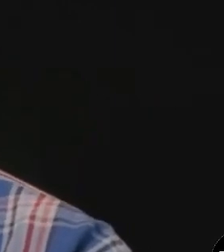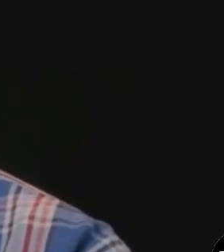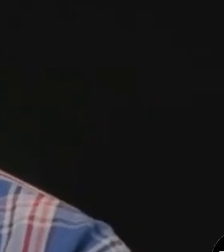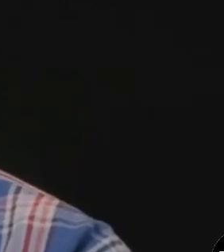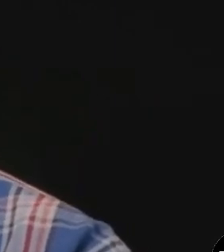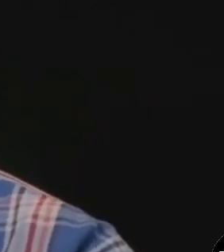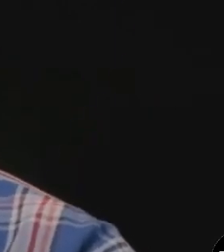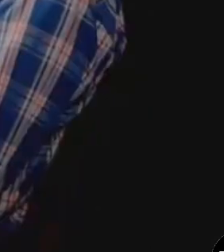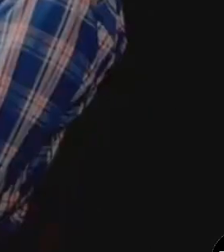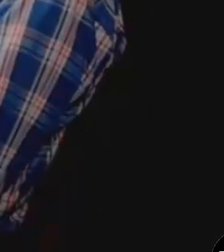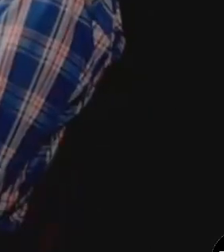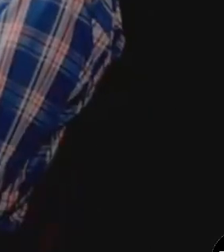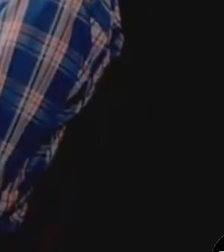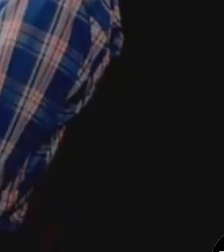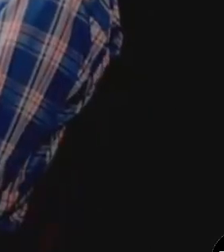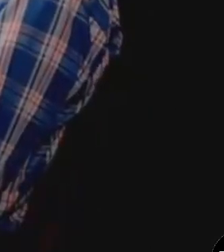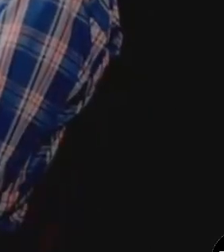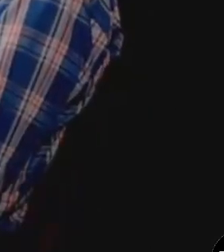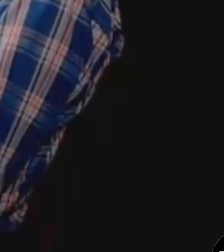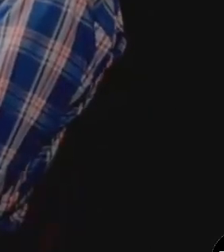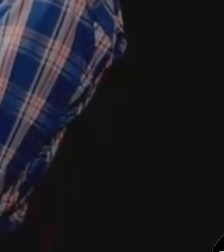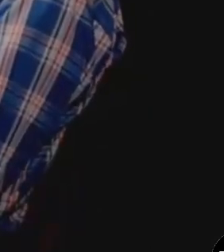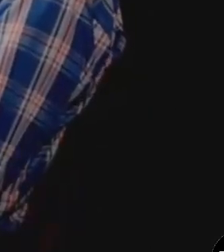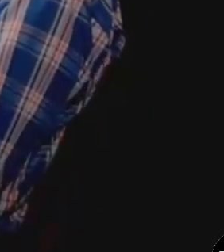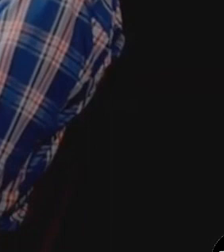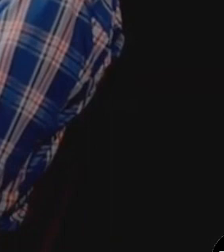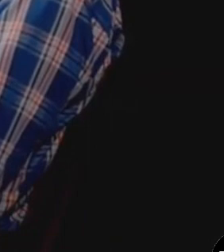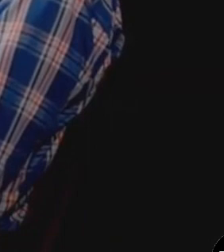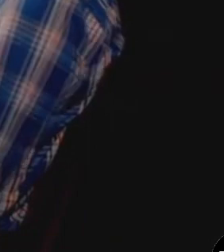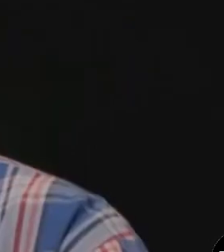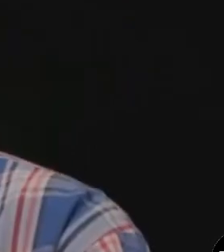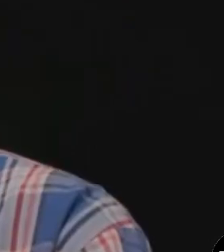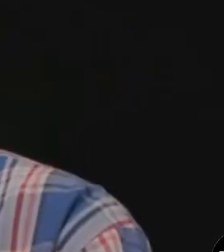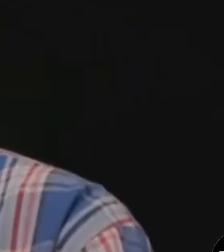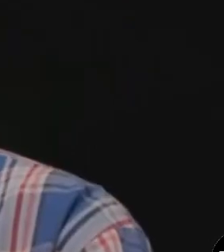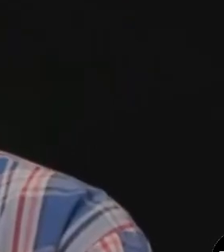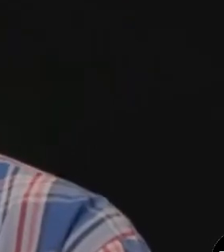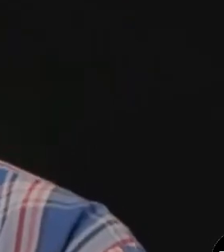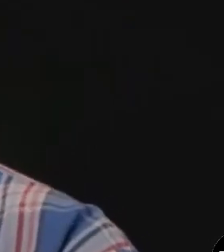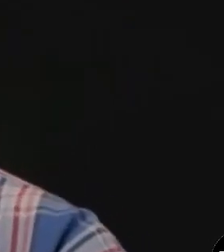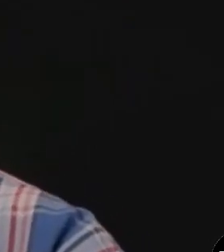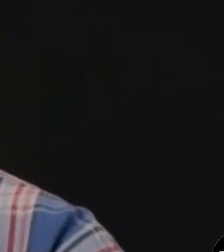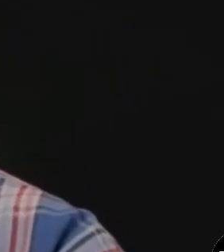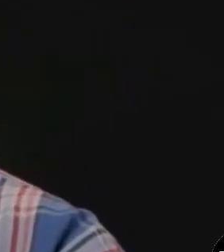los expresidentes igual. Sucede en todo el mundo, no hay que mandarlos a la hoguera porque luego se portan mal.